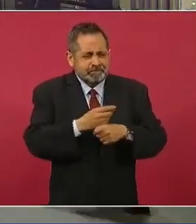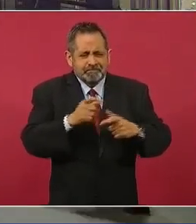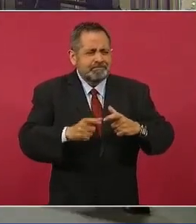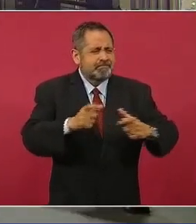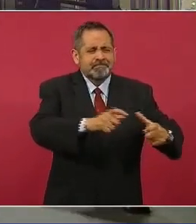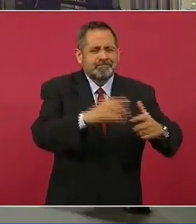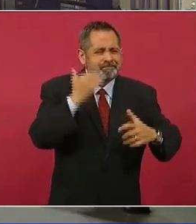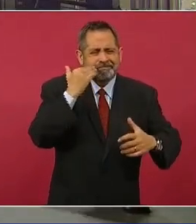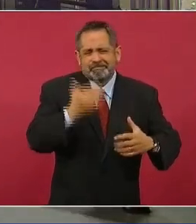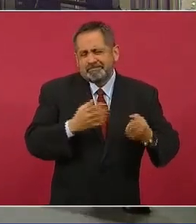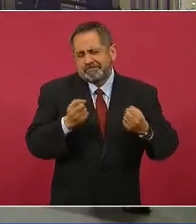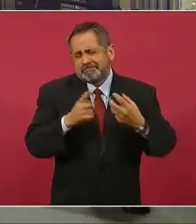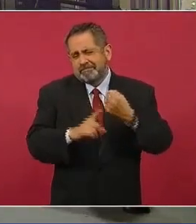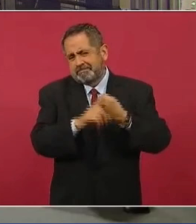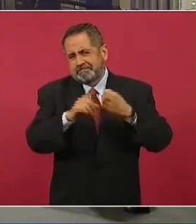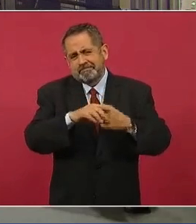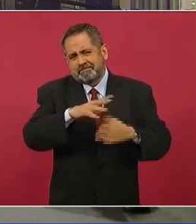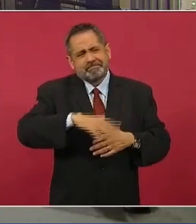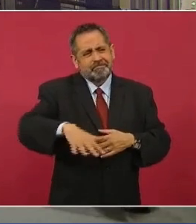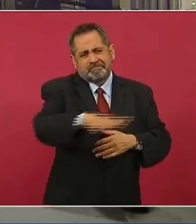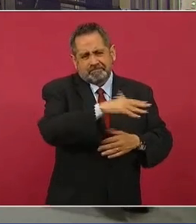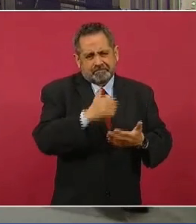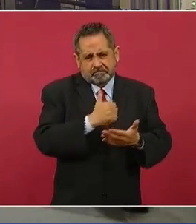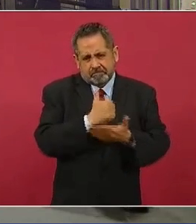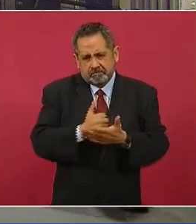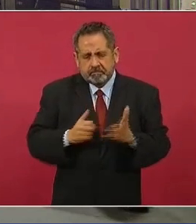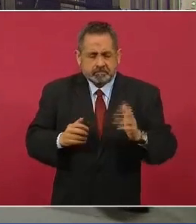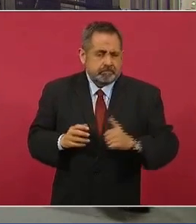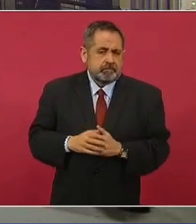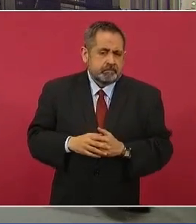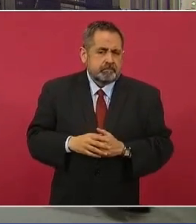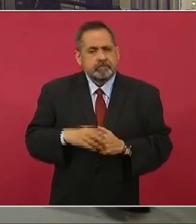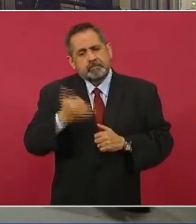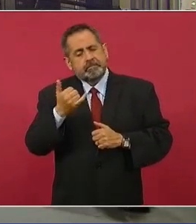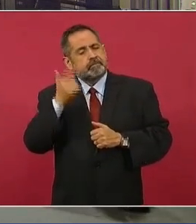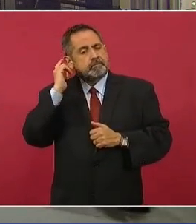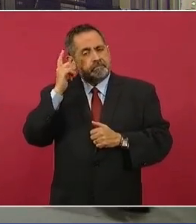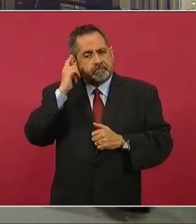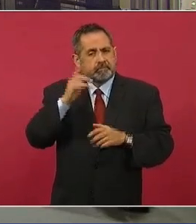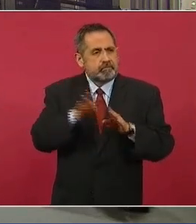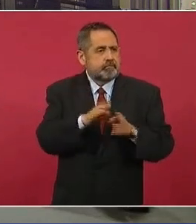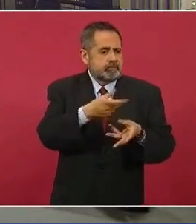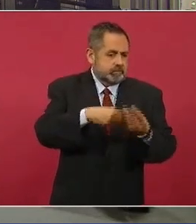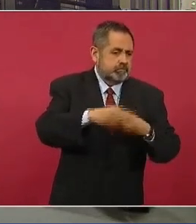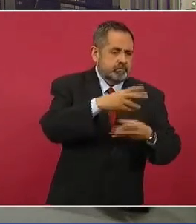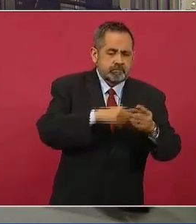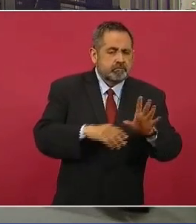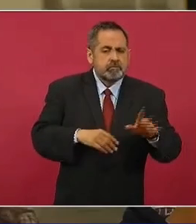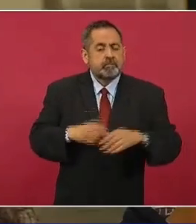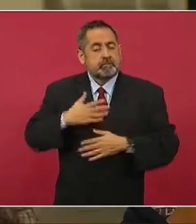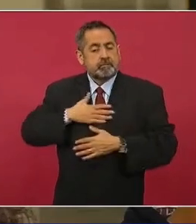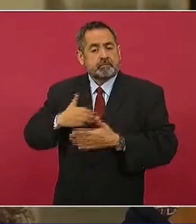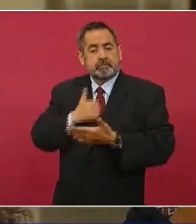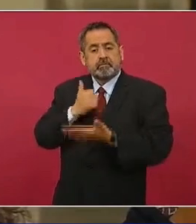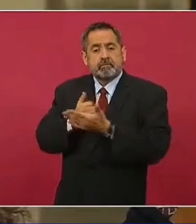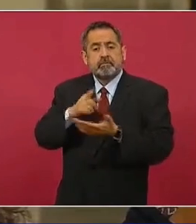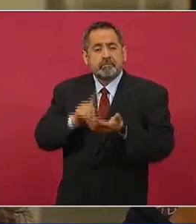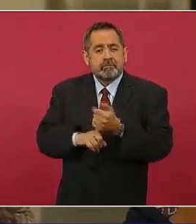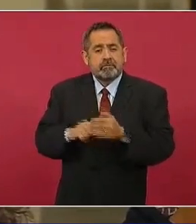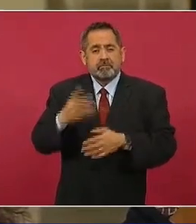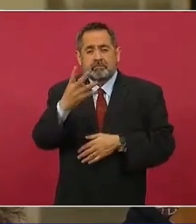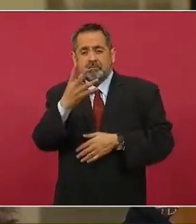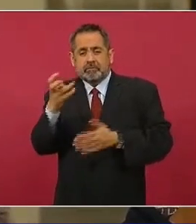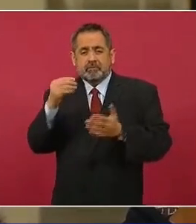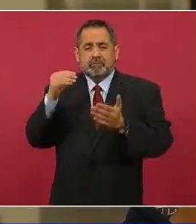calles, seguimos teniendo un problema fuerte y obviamente está la expectativa del ingreso relacionado. Nada más en mi ciudad se estima que hay 400 mil